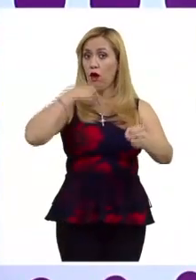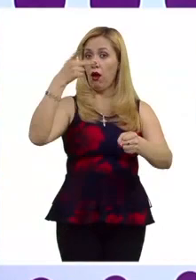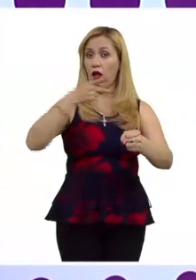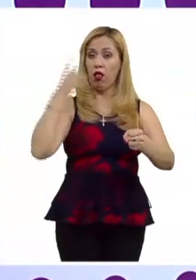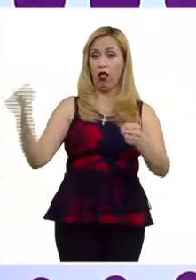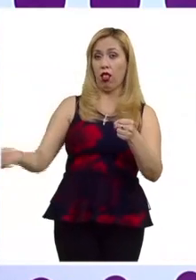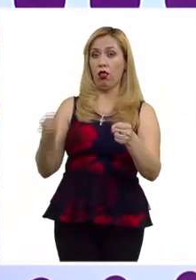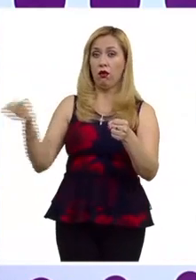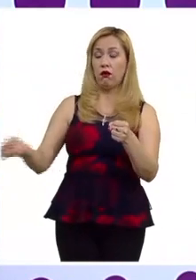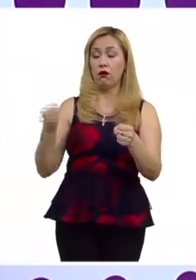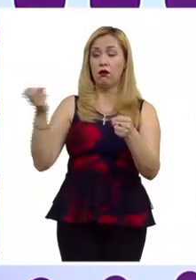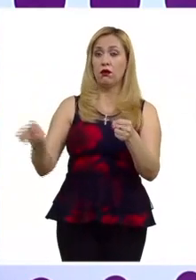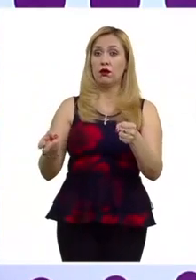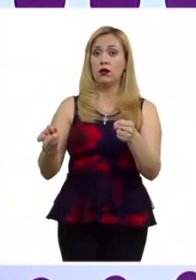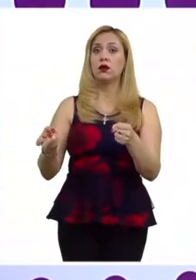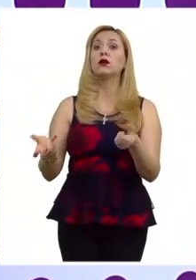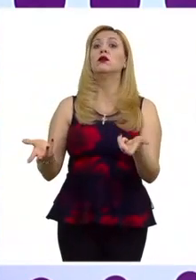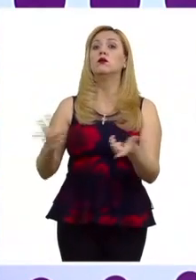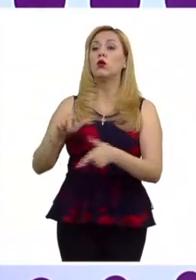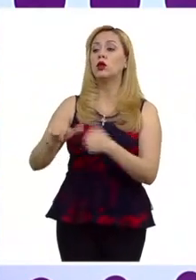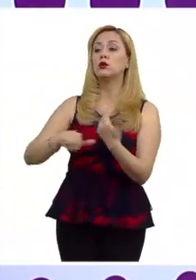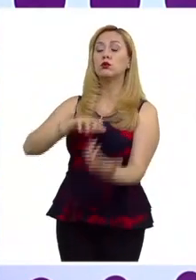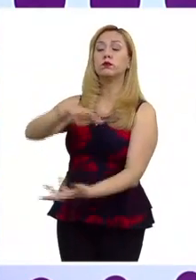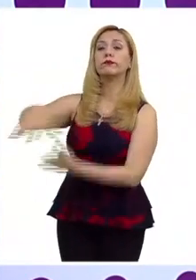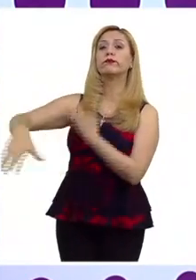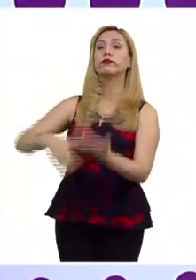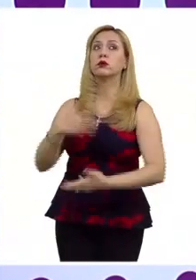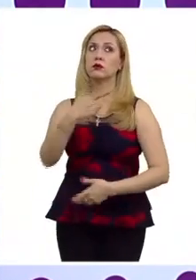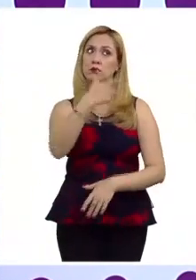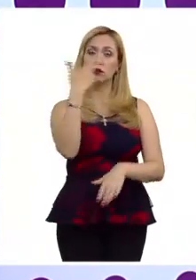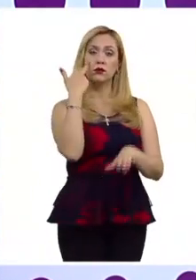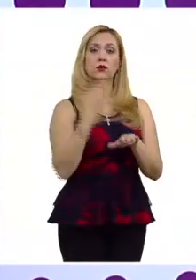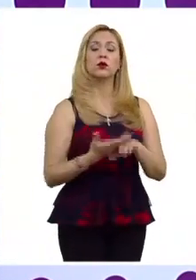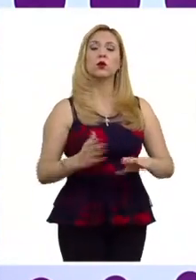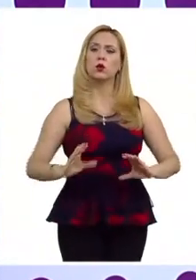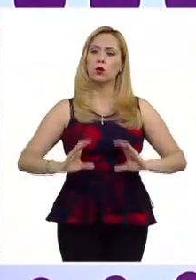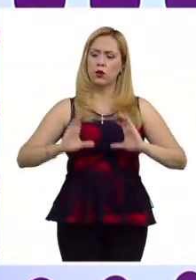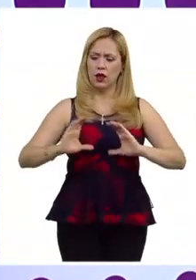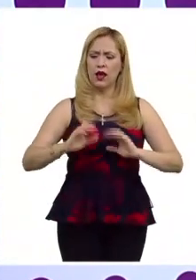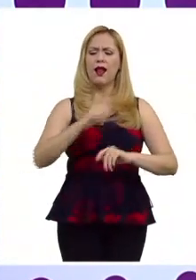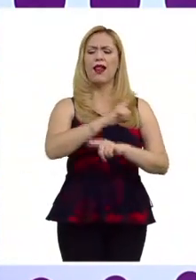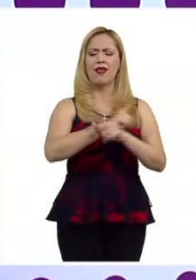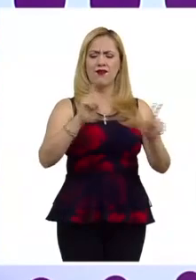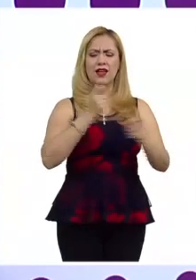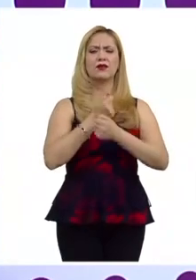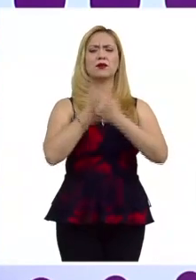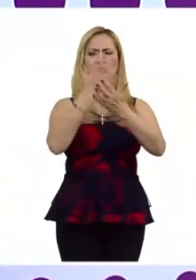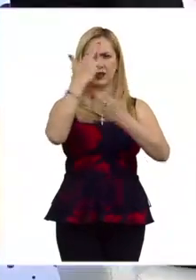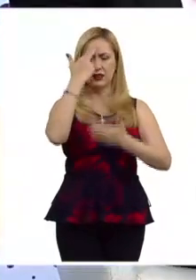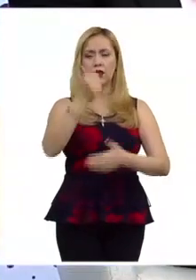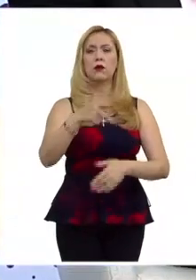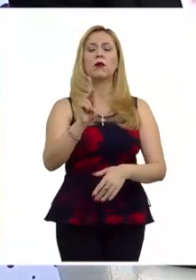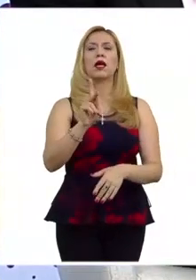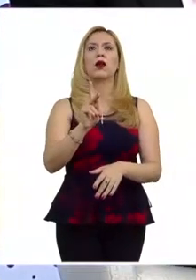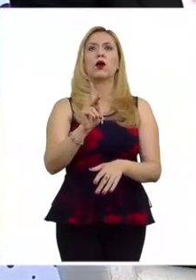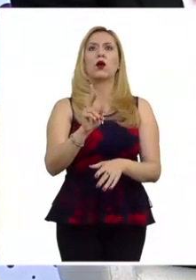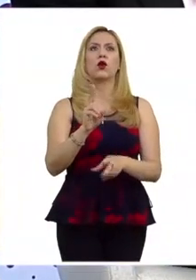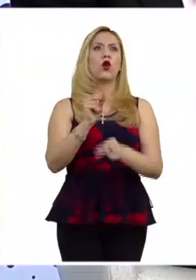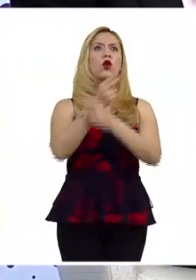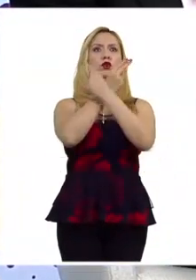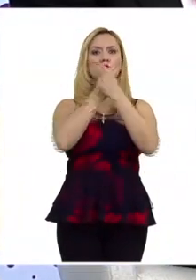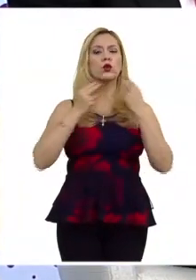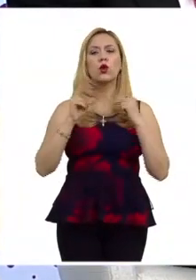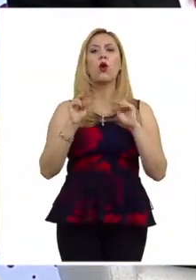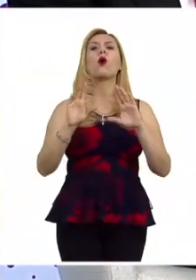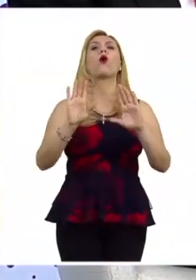catalogar el discurso de odio como un discurso protegido dentro de la libertad de expresión. O sea, que podríamos tal